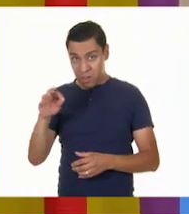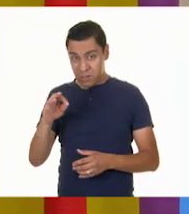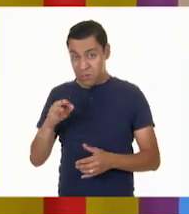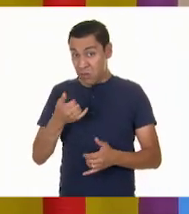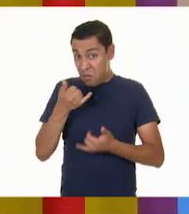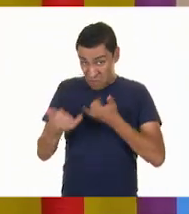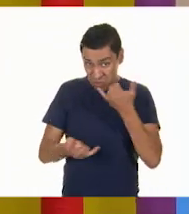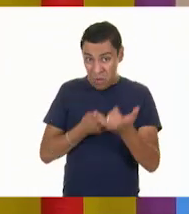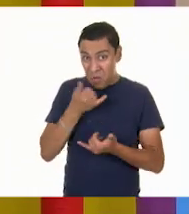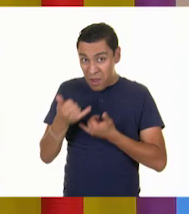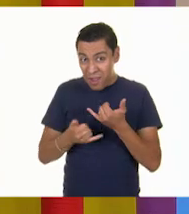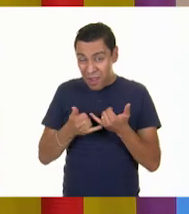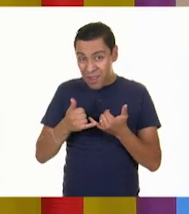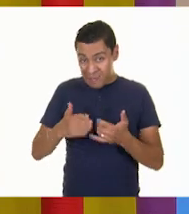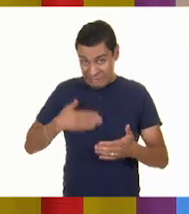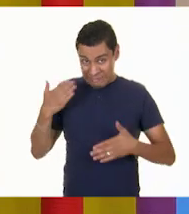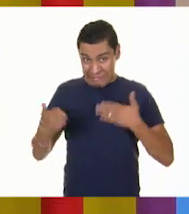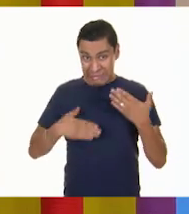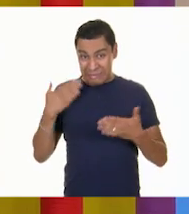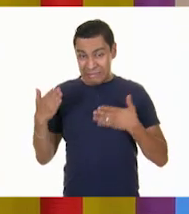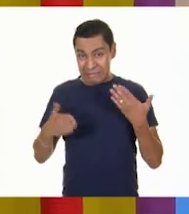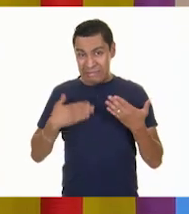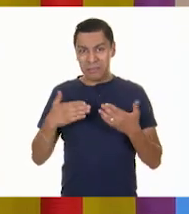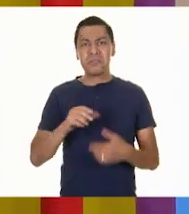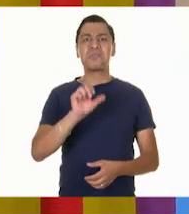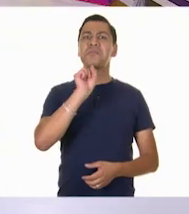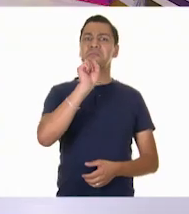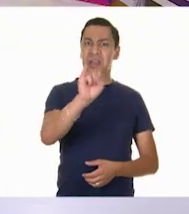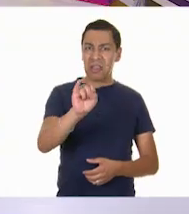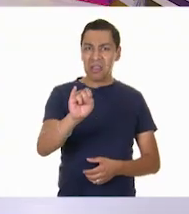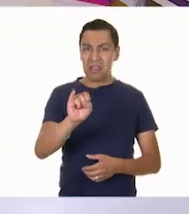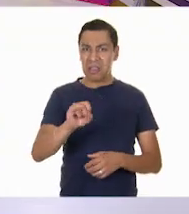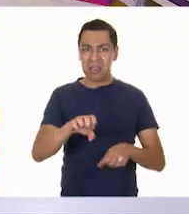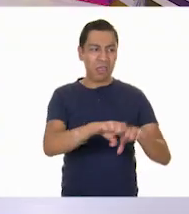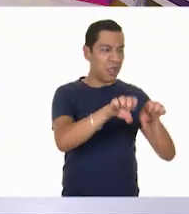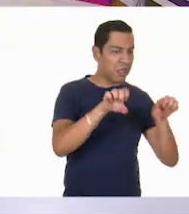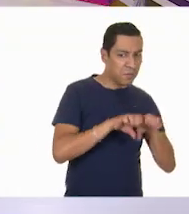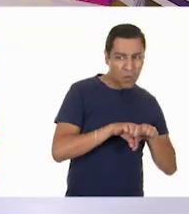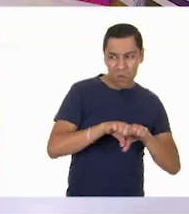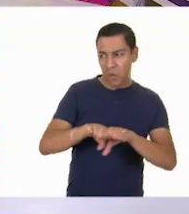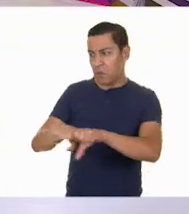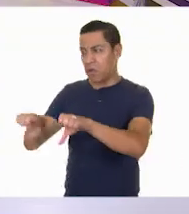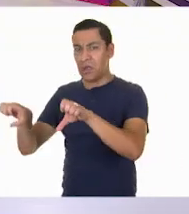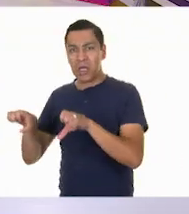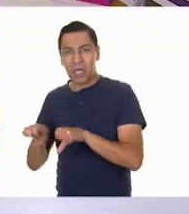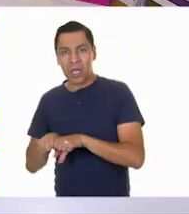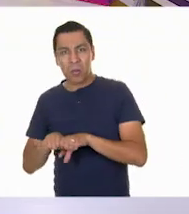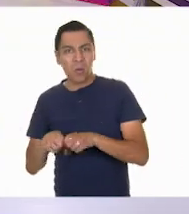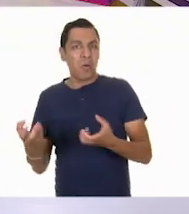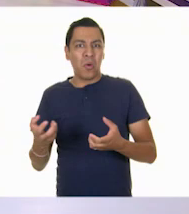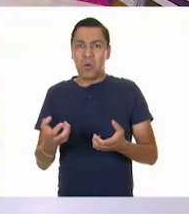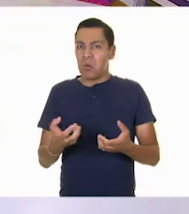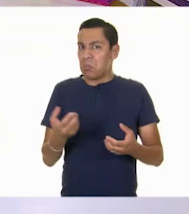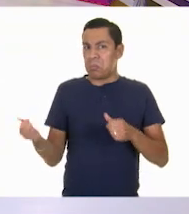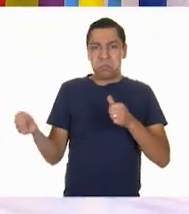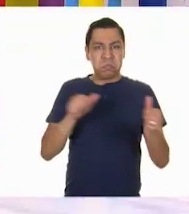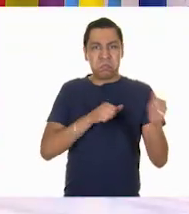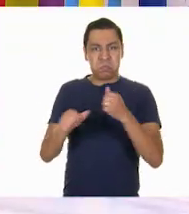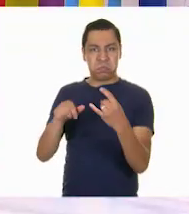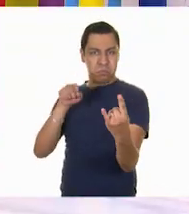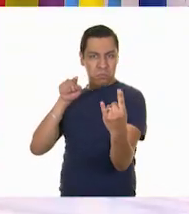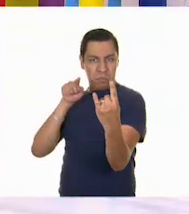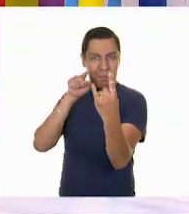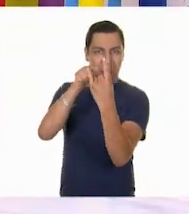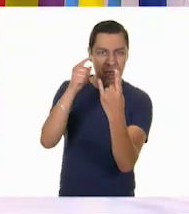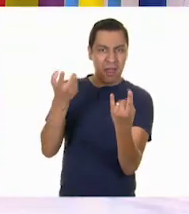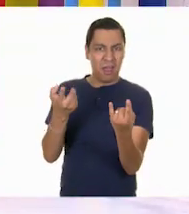hacemos partidos y entonces siempre es muy divertido ver qué jugadas nos salen entre nosotros y a veces metemos gol y